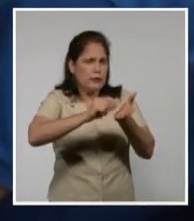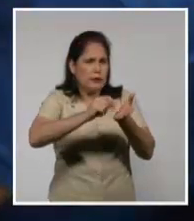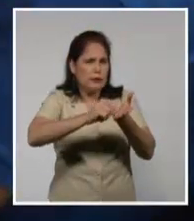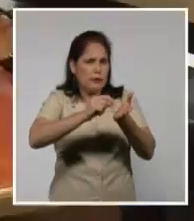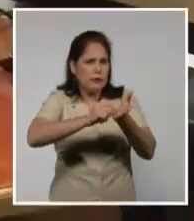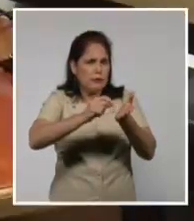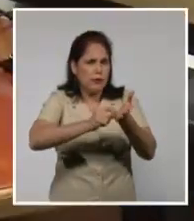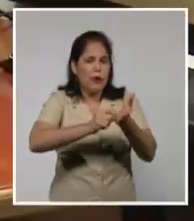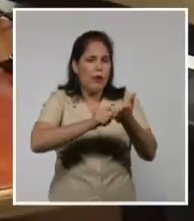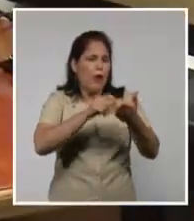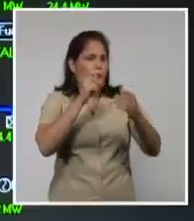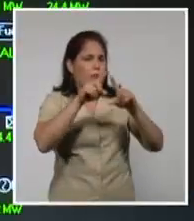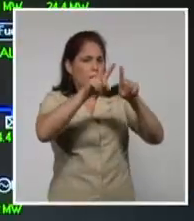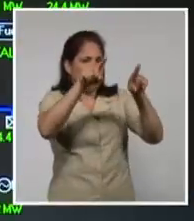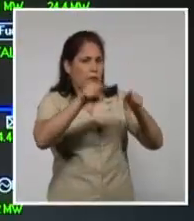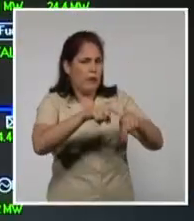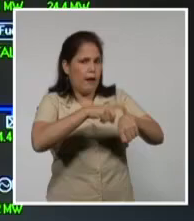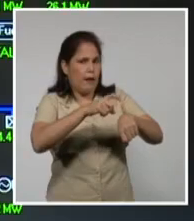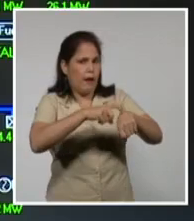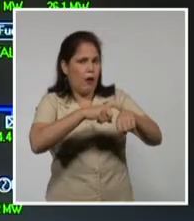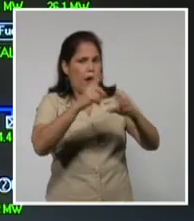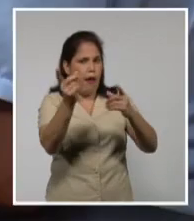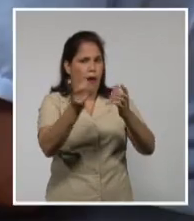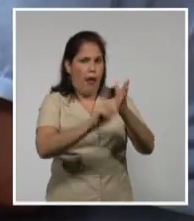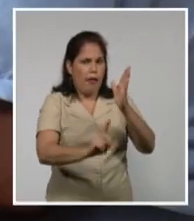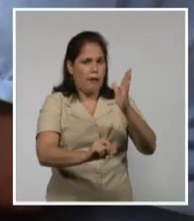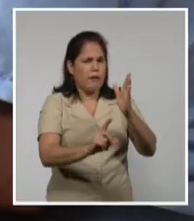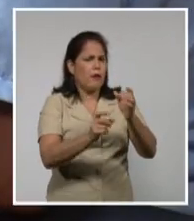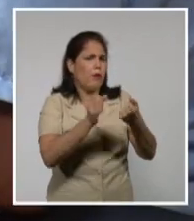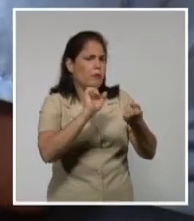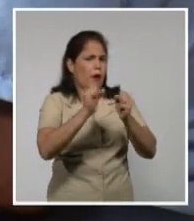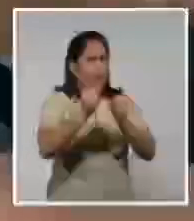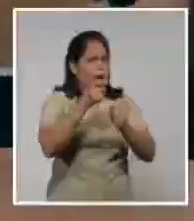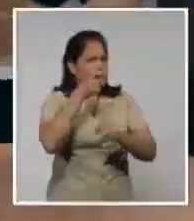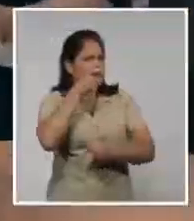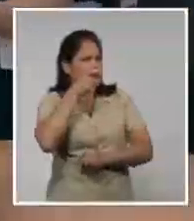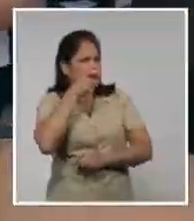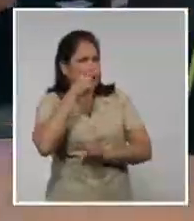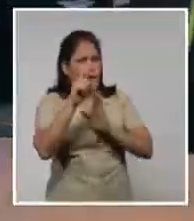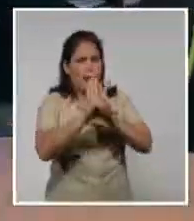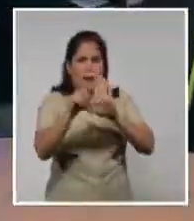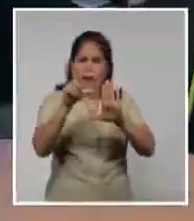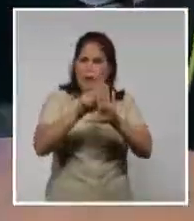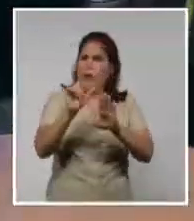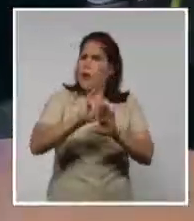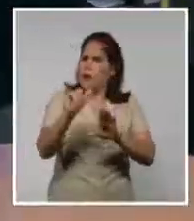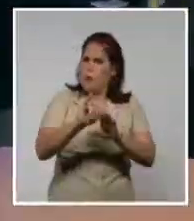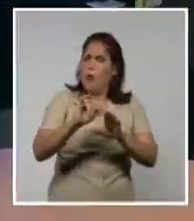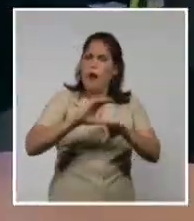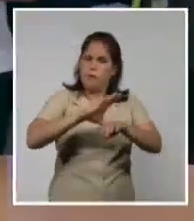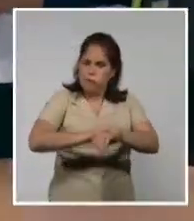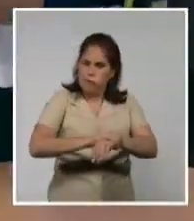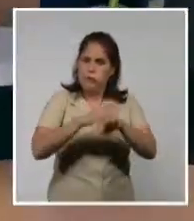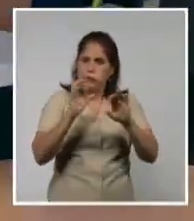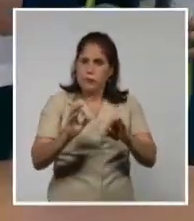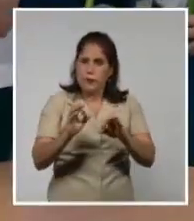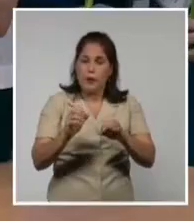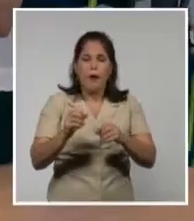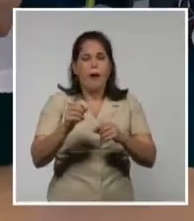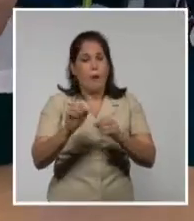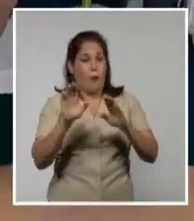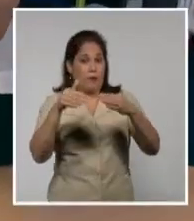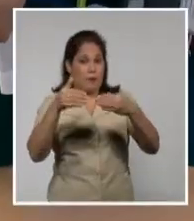autolecturas y en el enfrentamiento a las ilegalidades. Al cierre, el homenaje